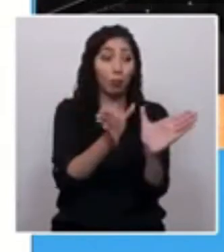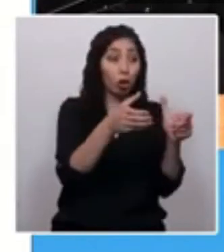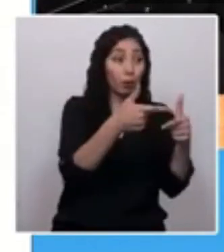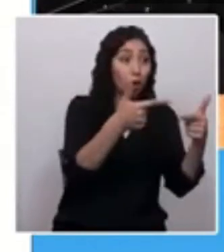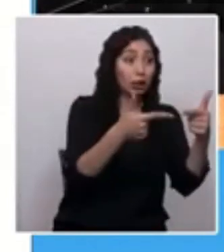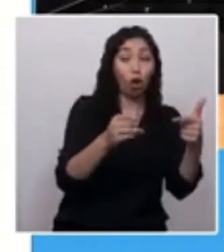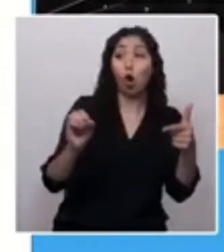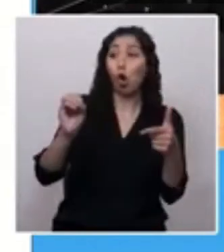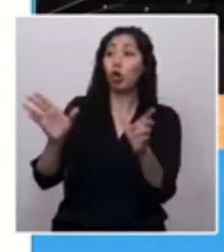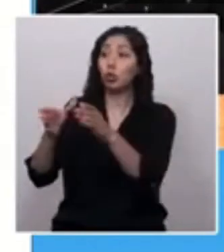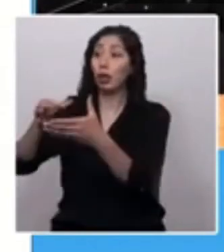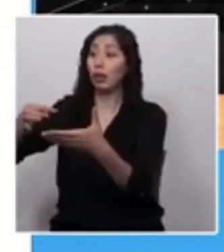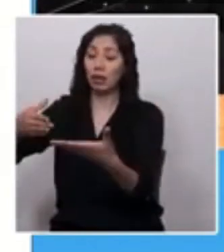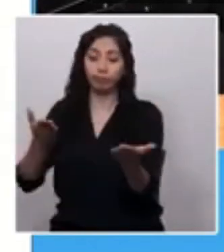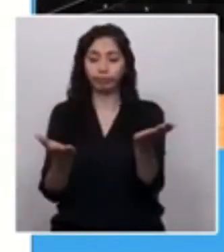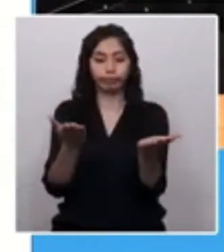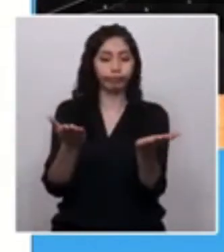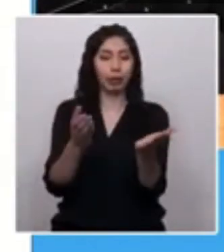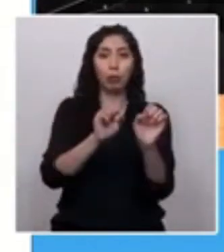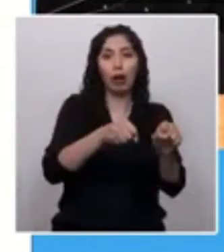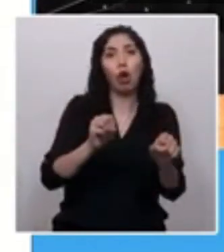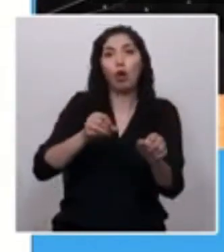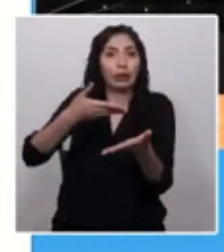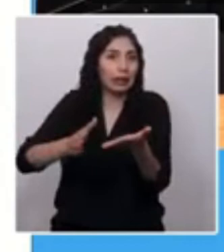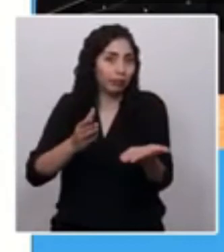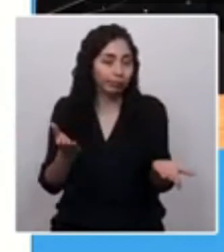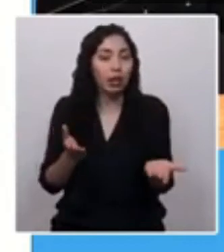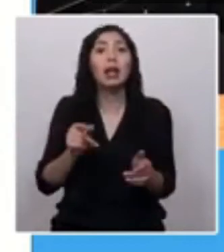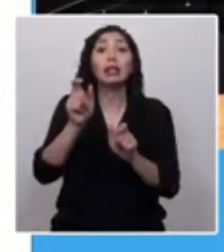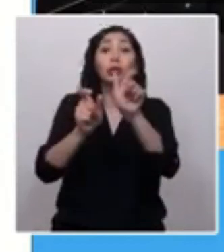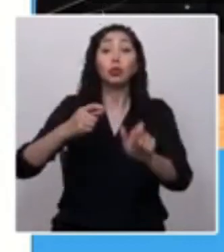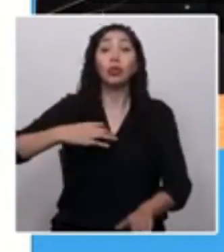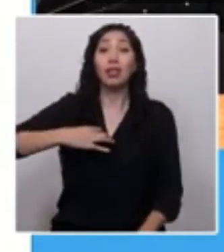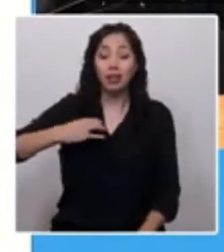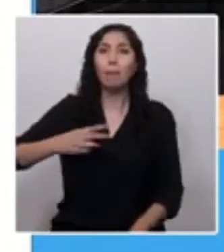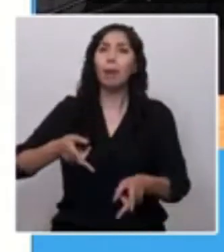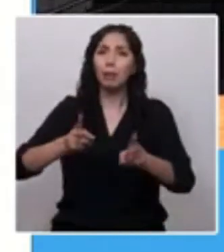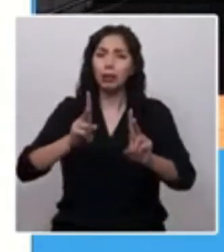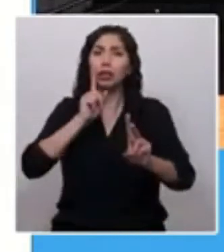permitirá a la ciudadanía tener un mecanismo para una convención constituyente constante.